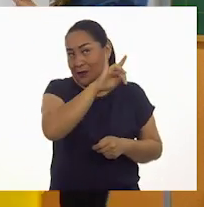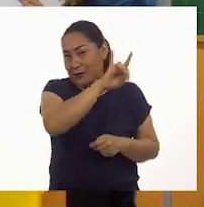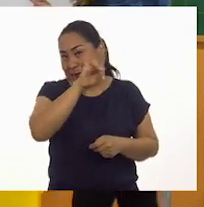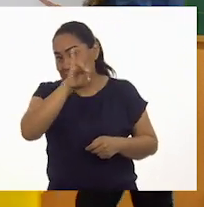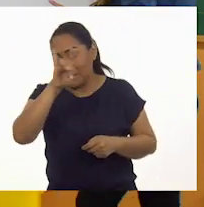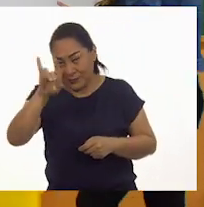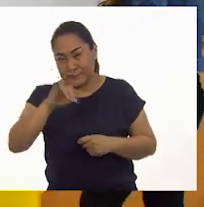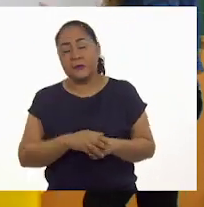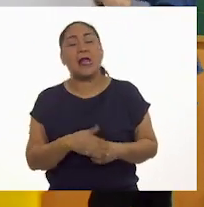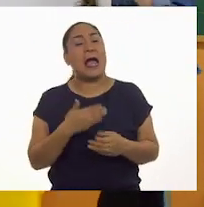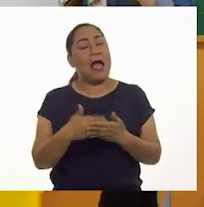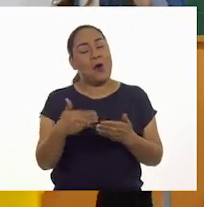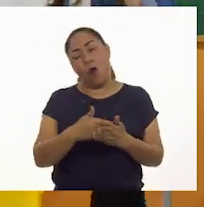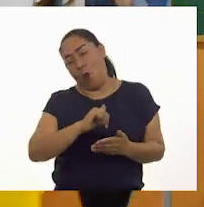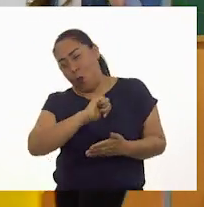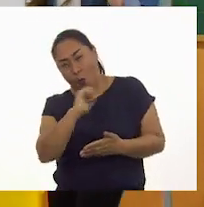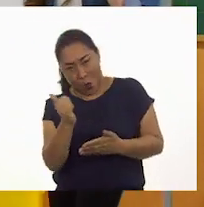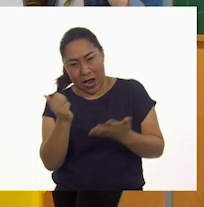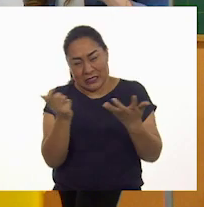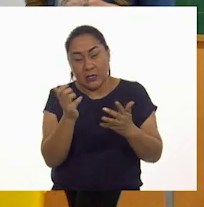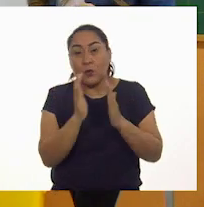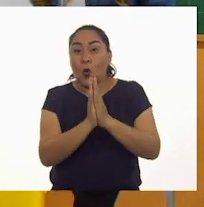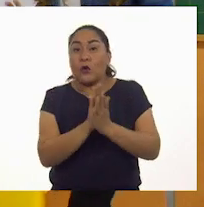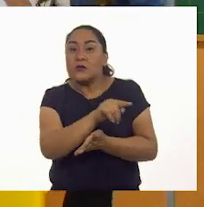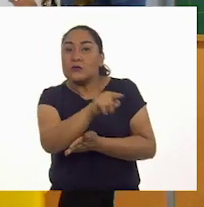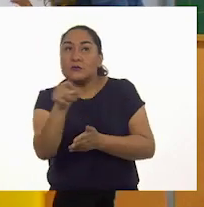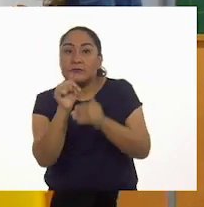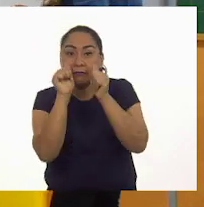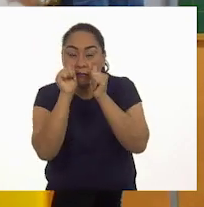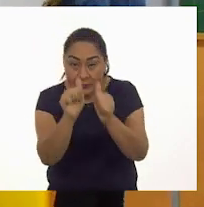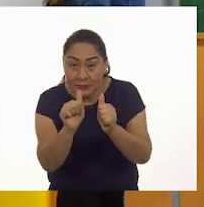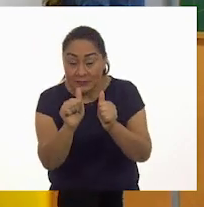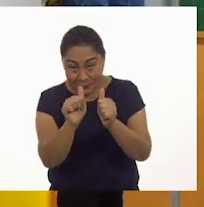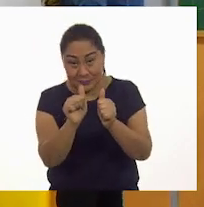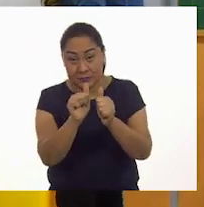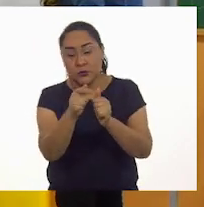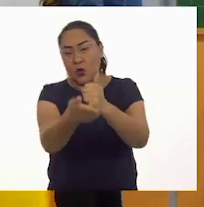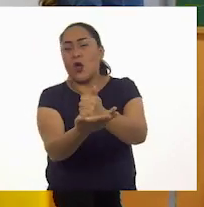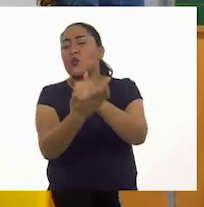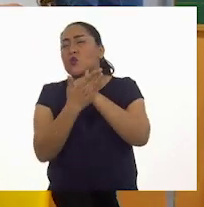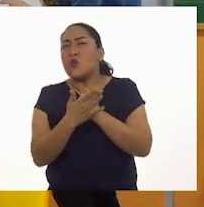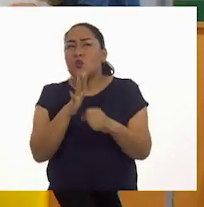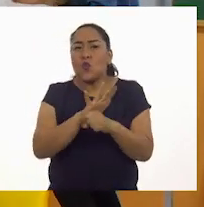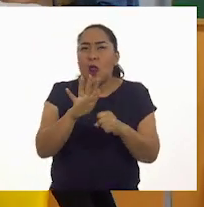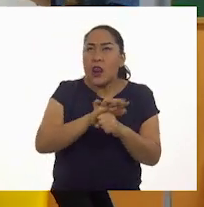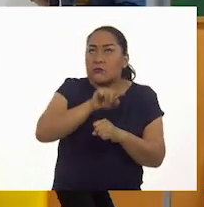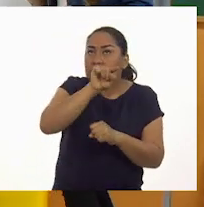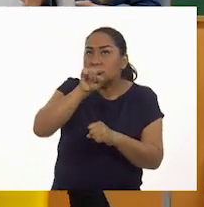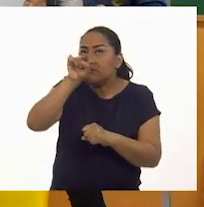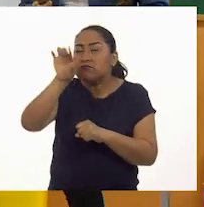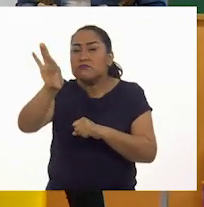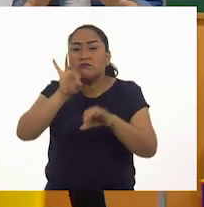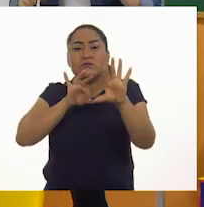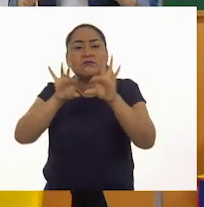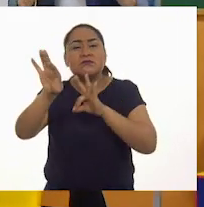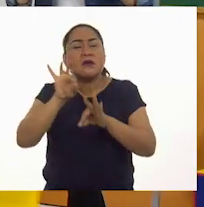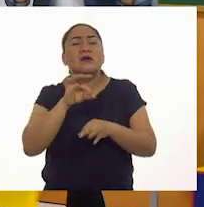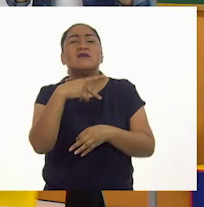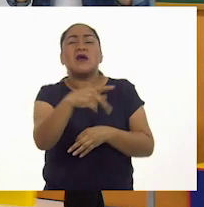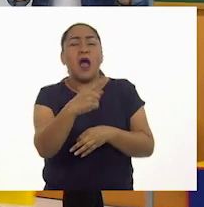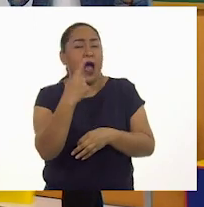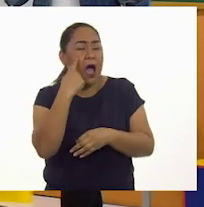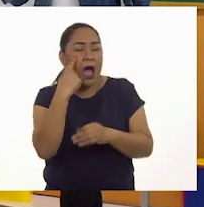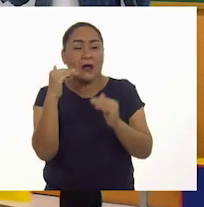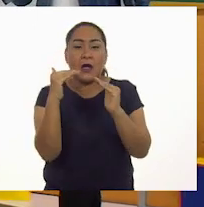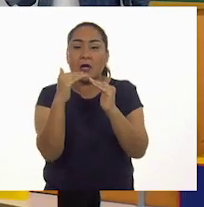vamos a hacer el siguiente. Presten mucha atención en casa. Sí. Porque nos van a ir ayudando a buscar las imágenes que ahora corresponden a